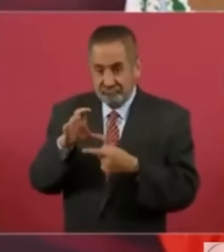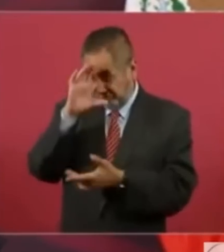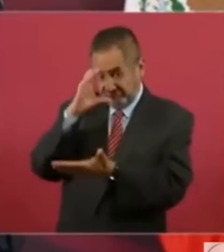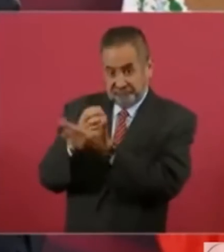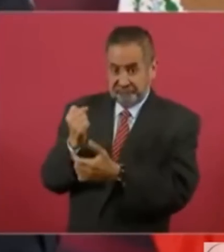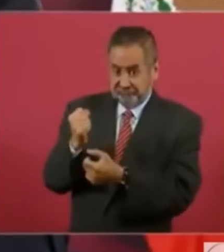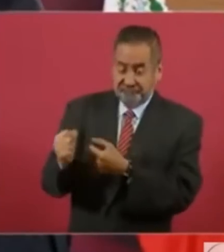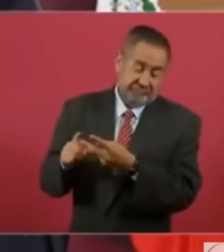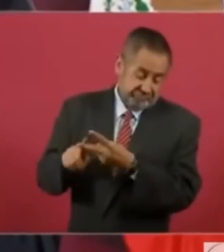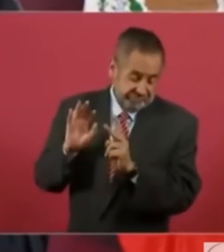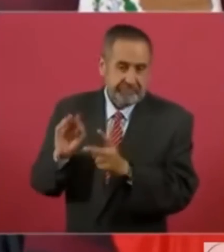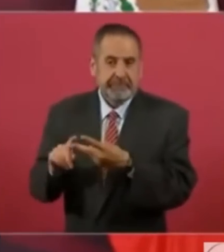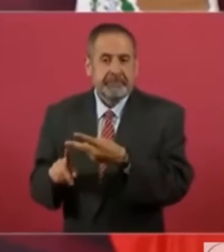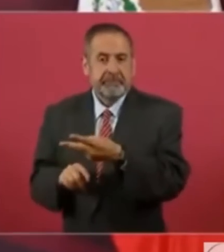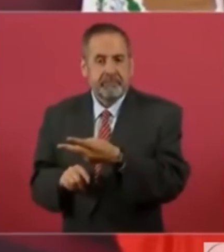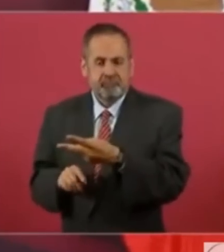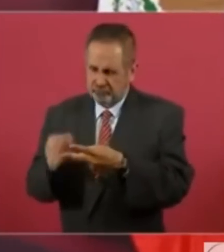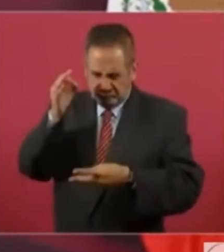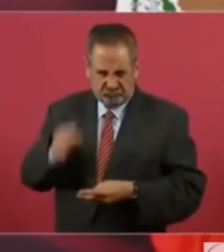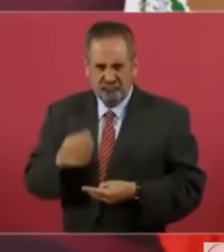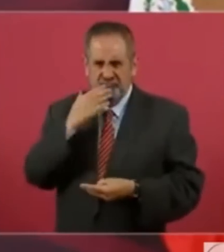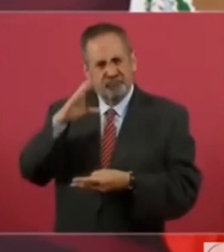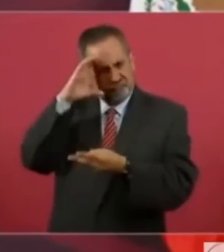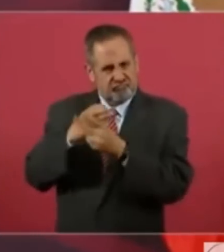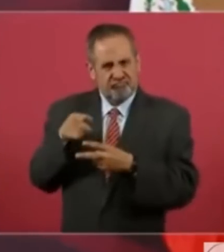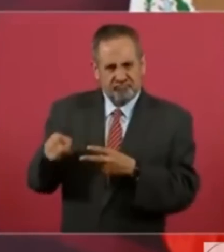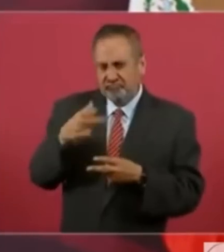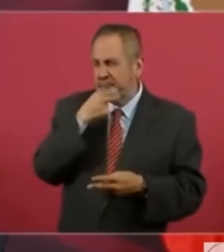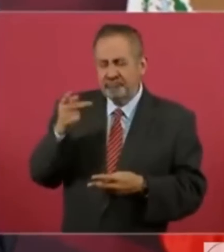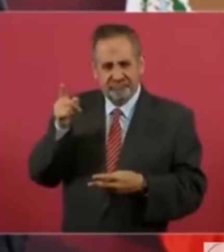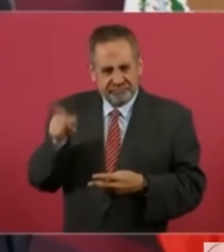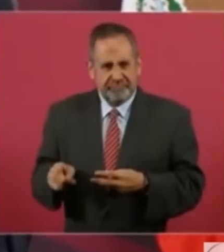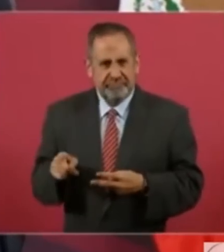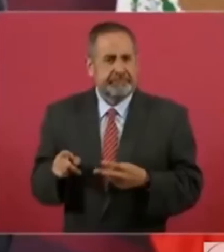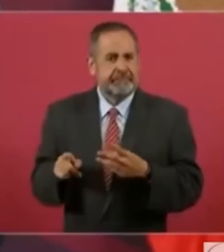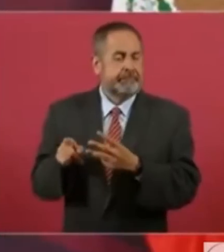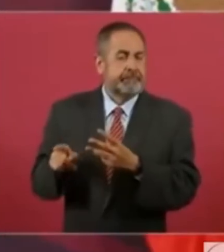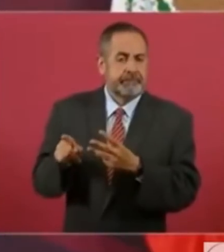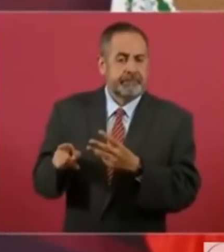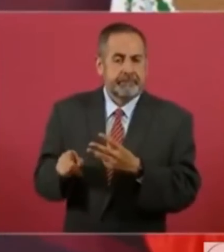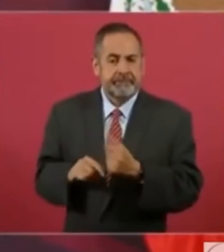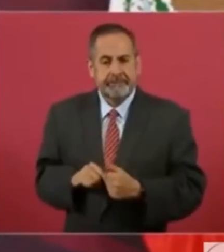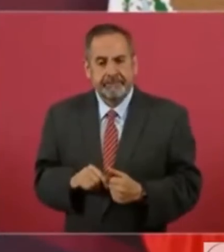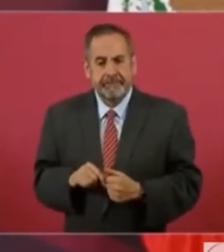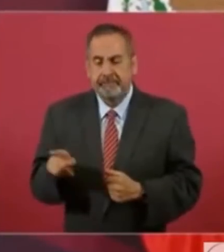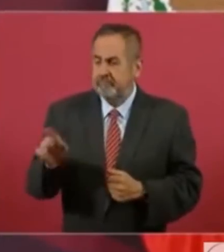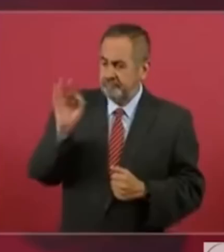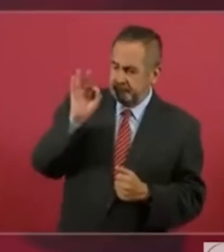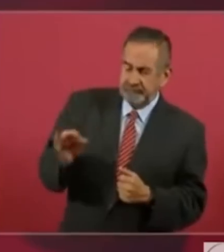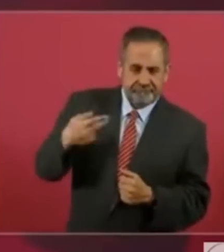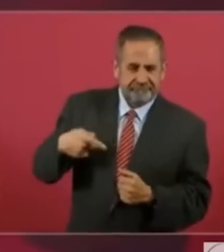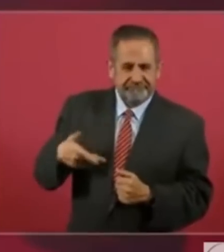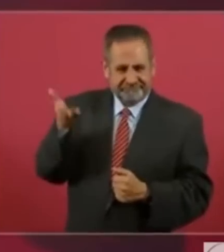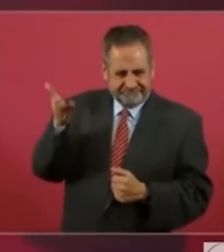auténtico, además de ser un hombre